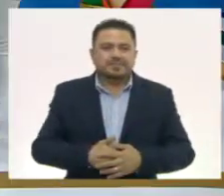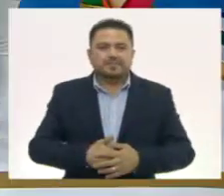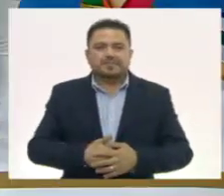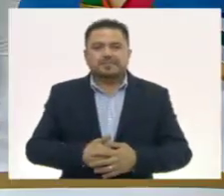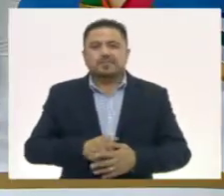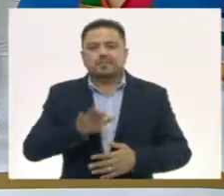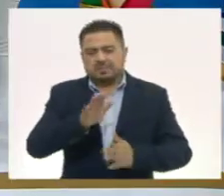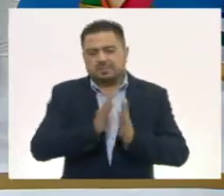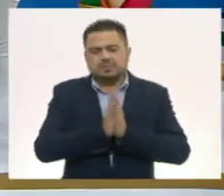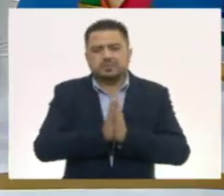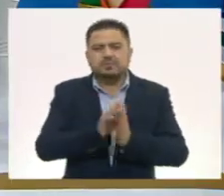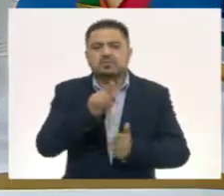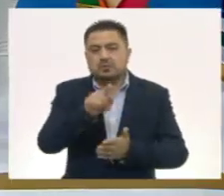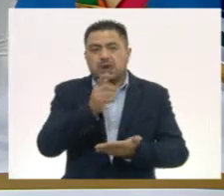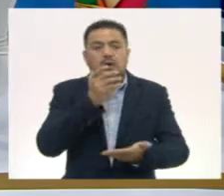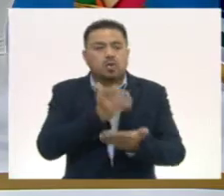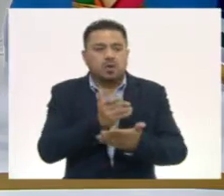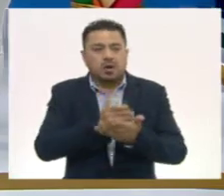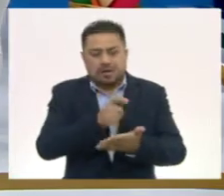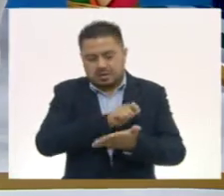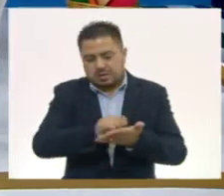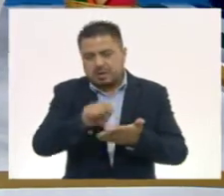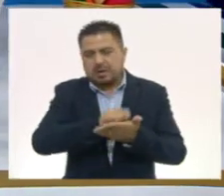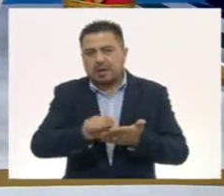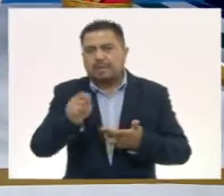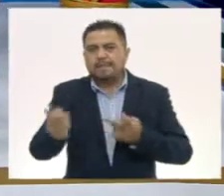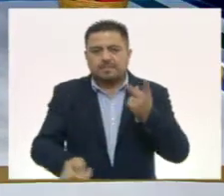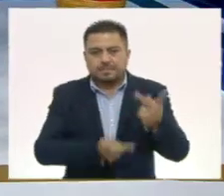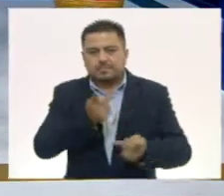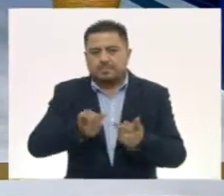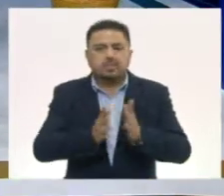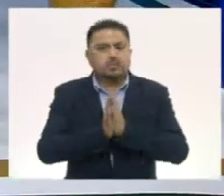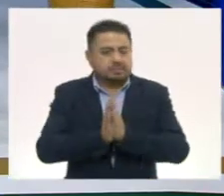Te voy a pedir que en tu cuaderno escribas las siguientes preguntas.